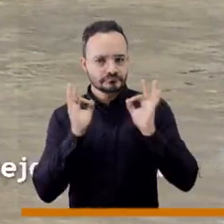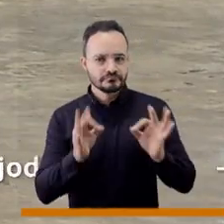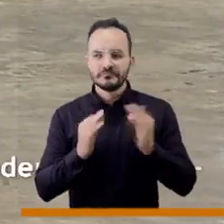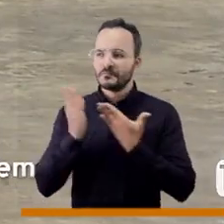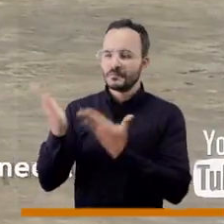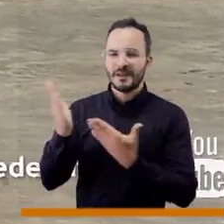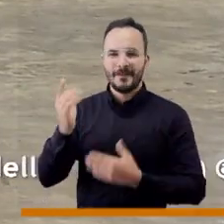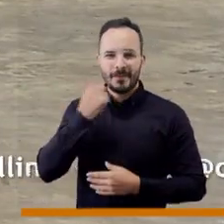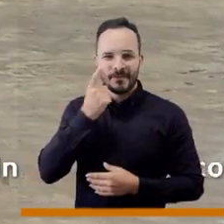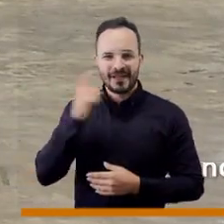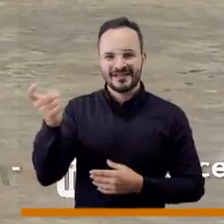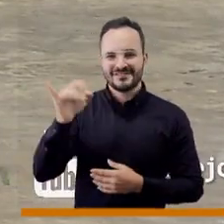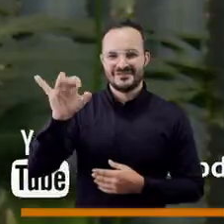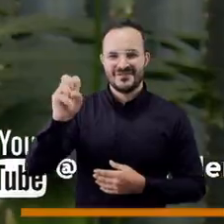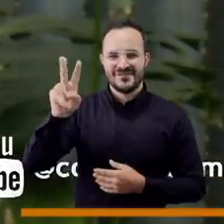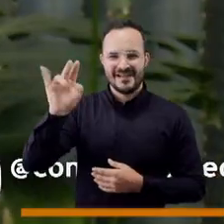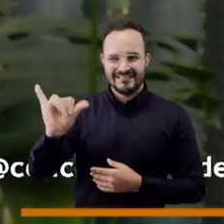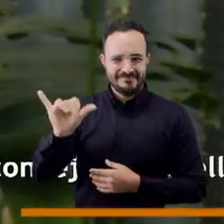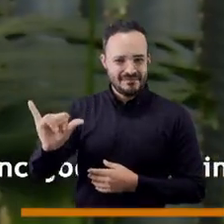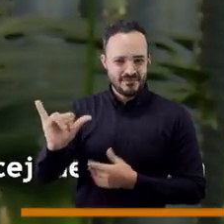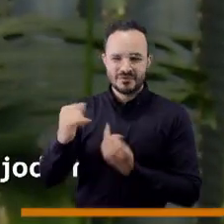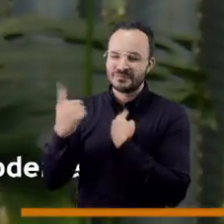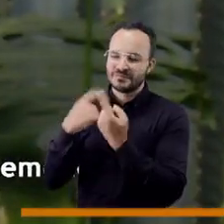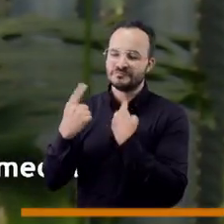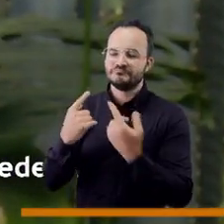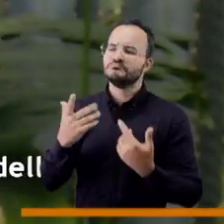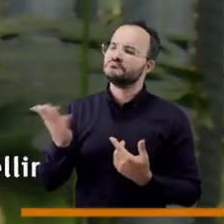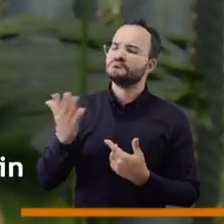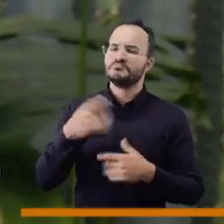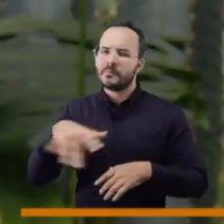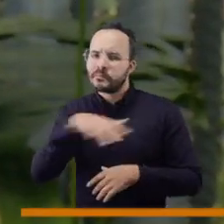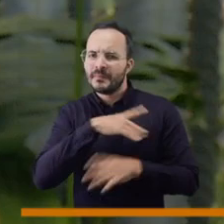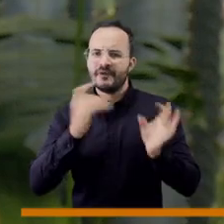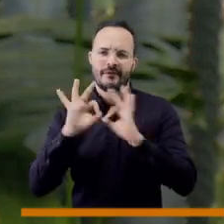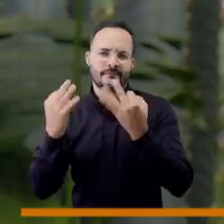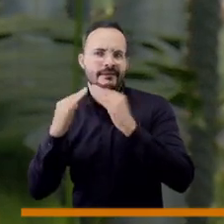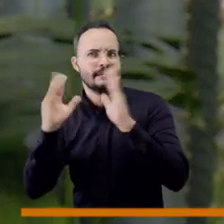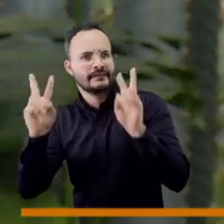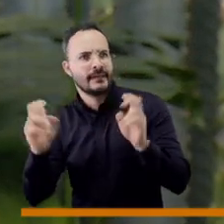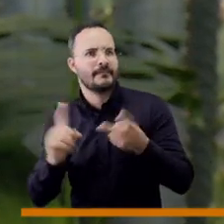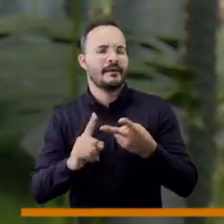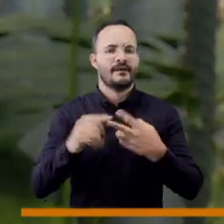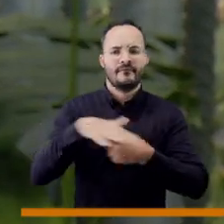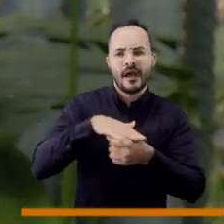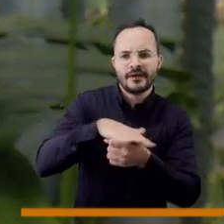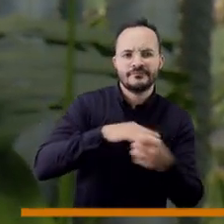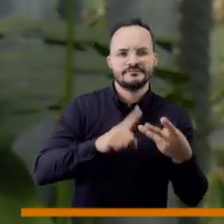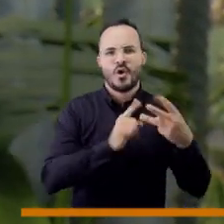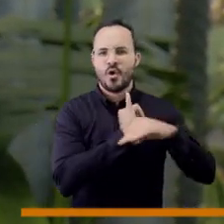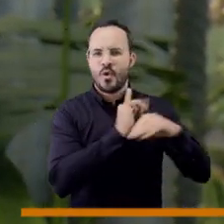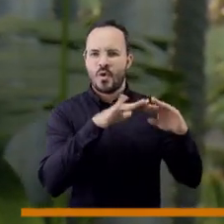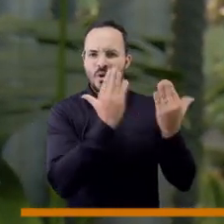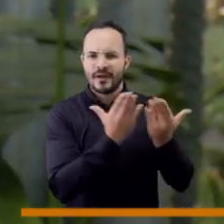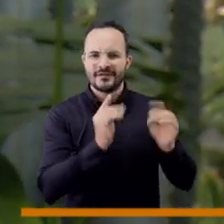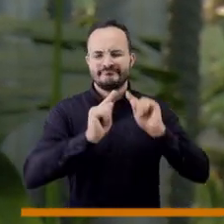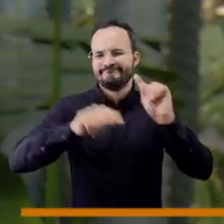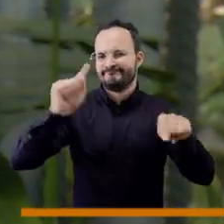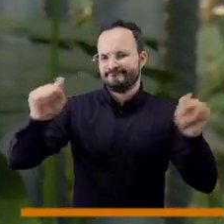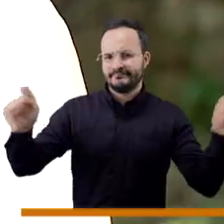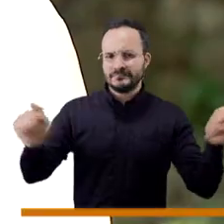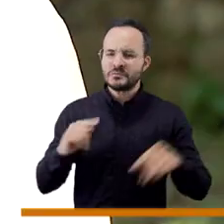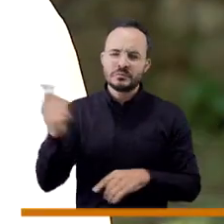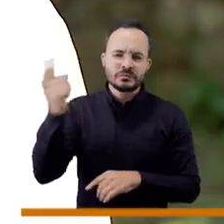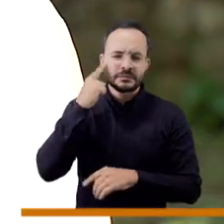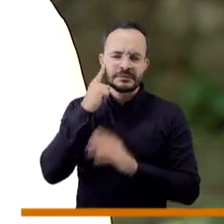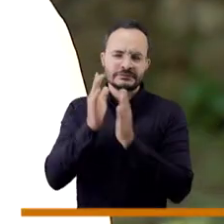con papá Giovanni. La prevención, la familia, los barrios, las instituciones educativas. ¿Cómo podemos